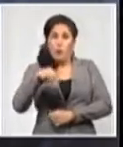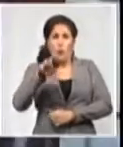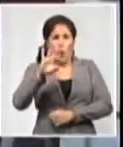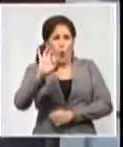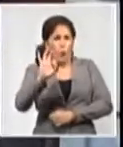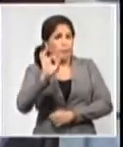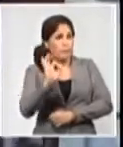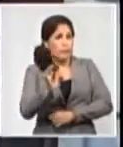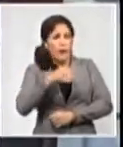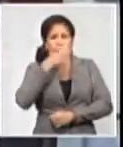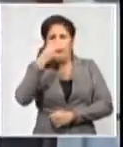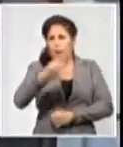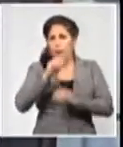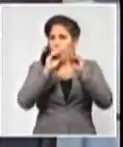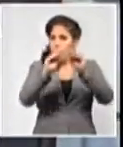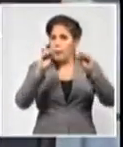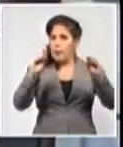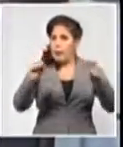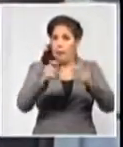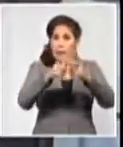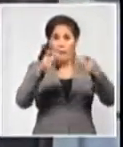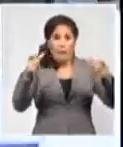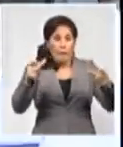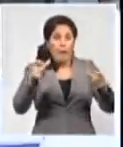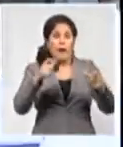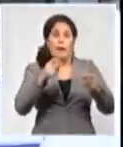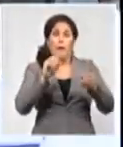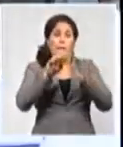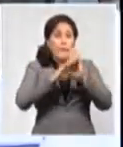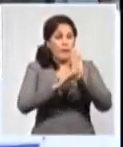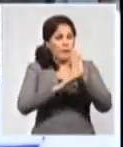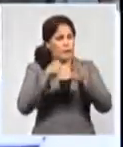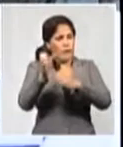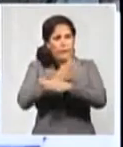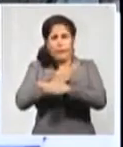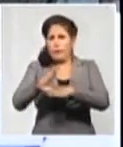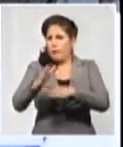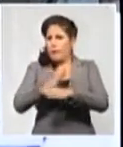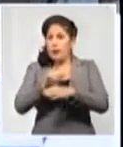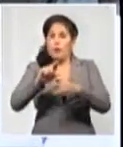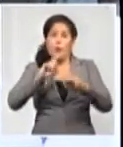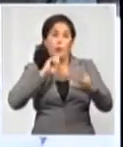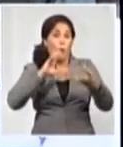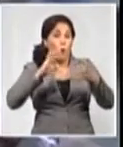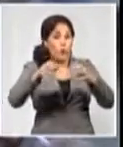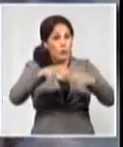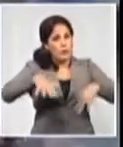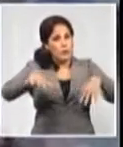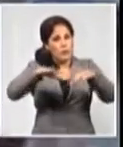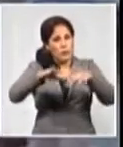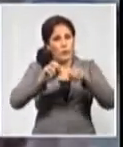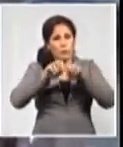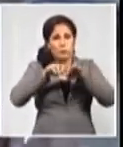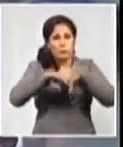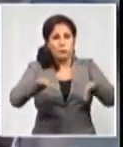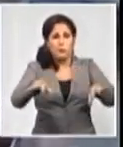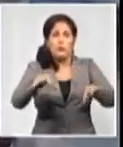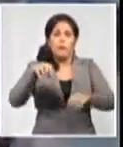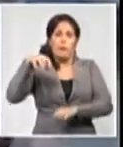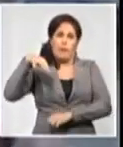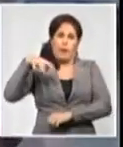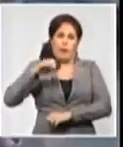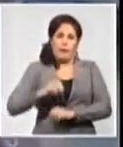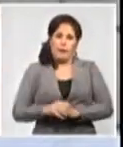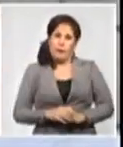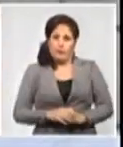Pimentel hizo un llamado a incrementar la efectividad de las medidas que se adoptan ante la complejidad de la situación epidemiológica del territorio. De